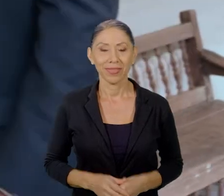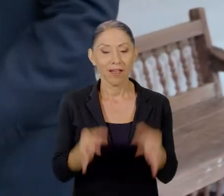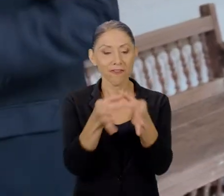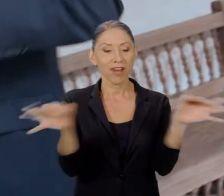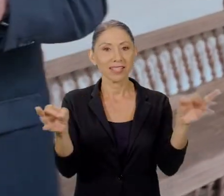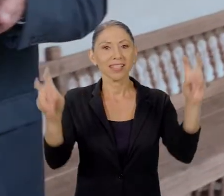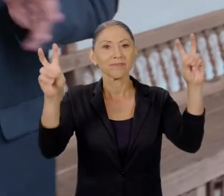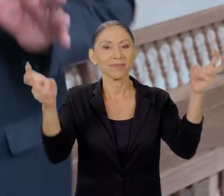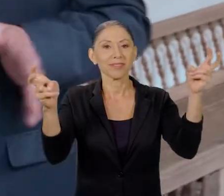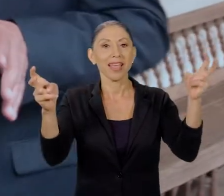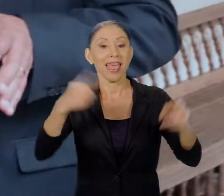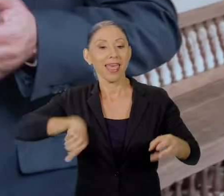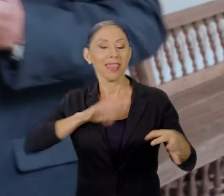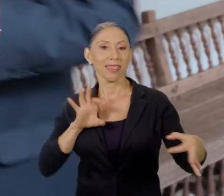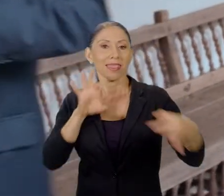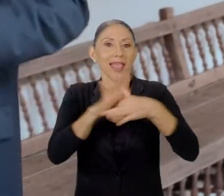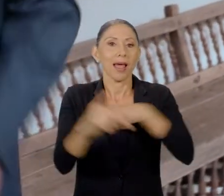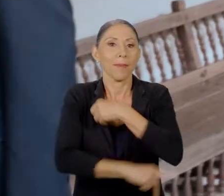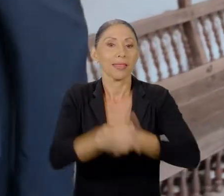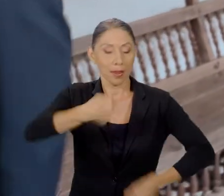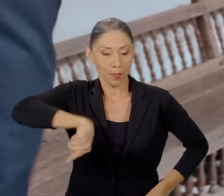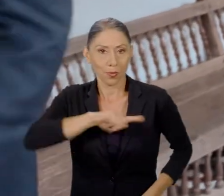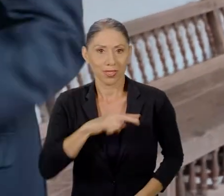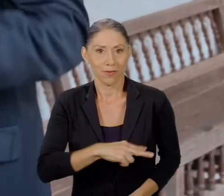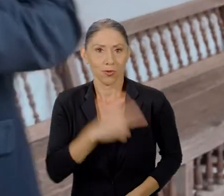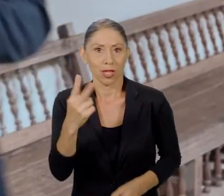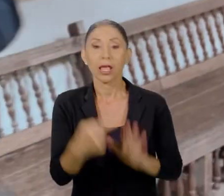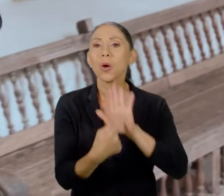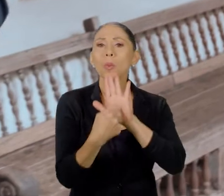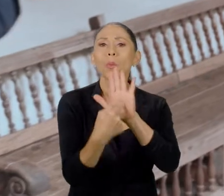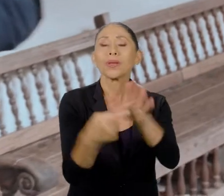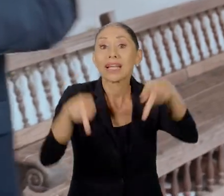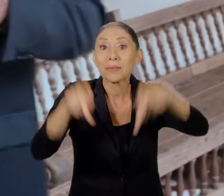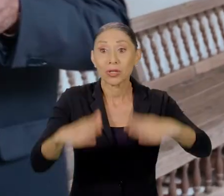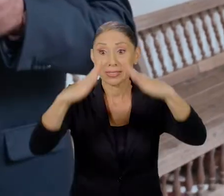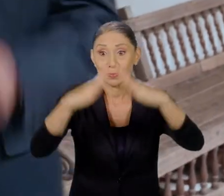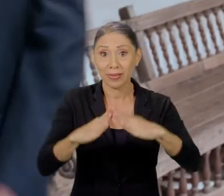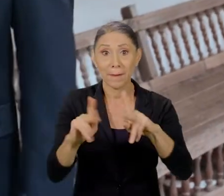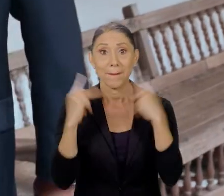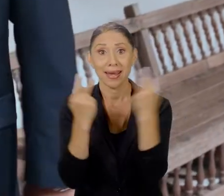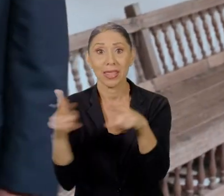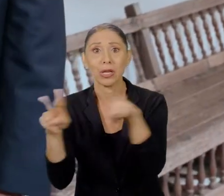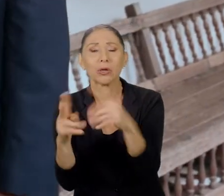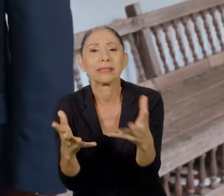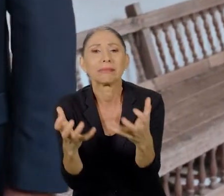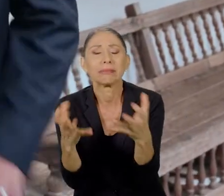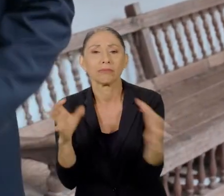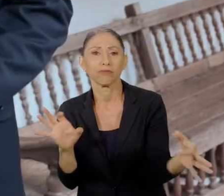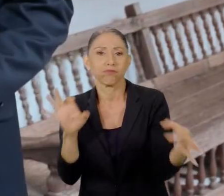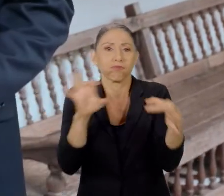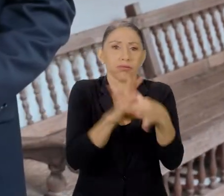La frase de la patria por nuestra voluntad muestra el deseo de los pobladores del Partido de Nicoya